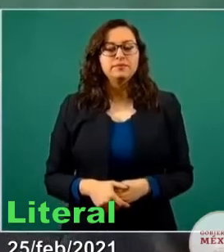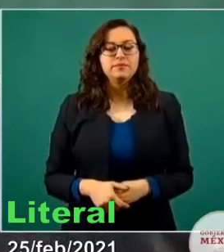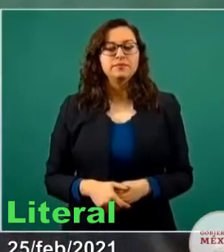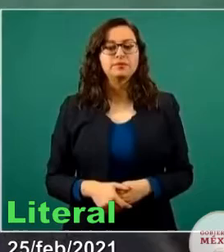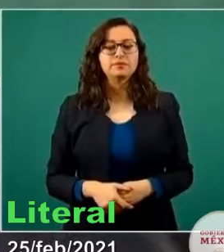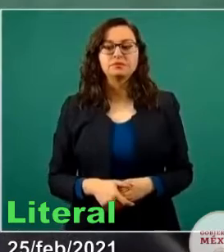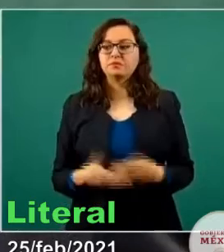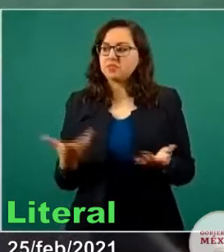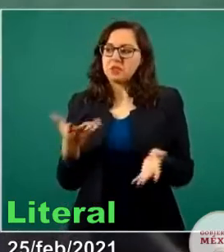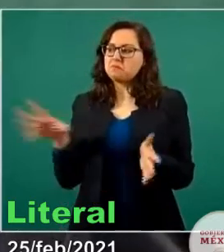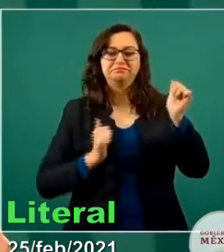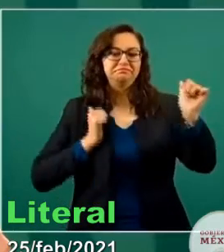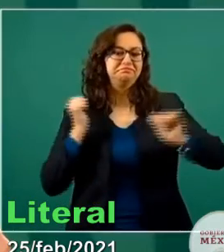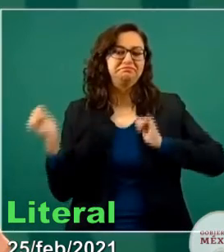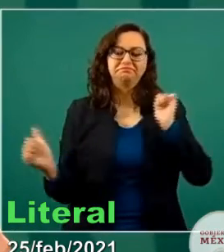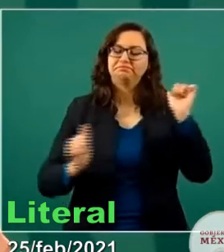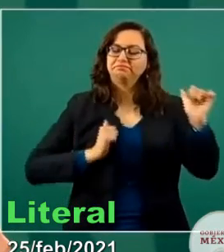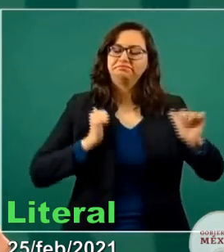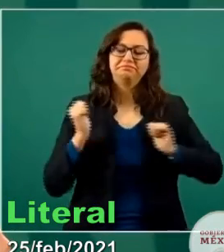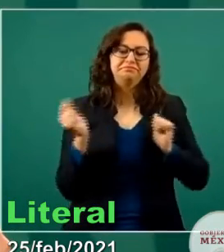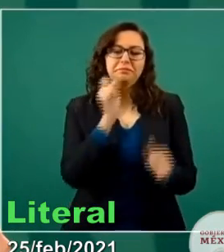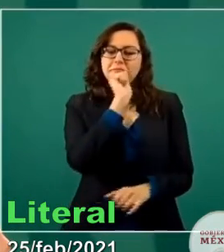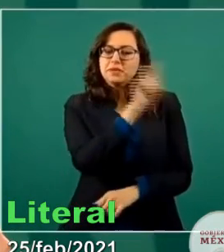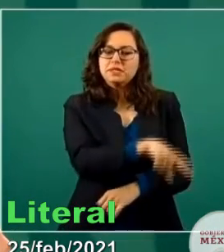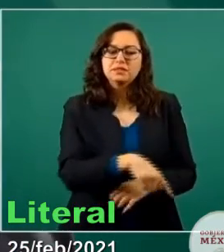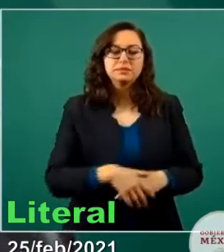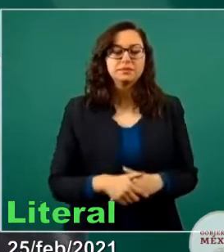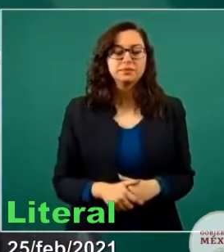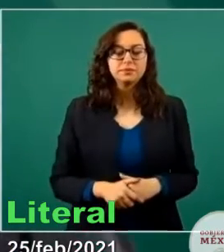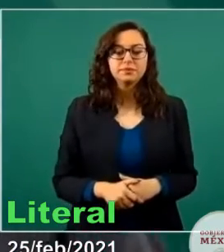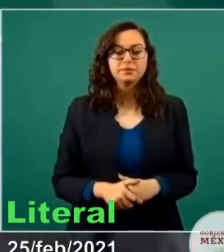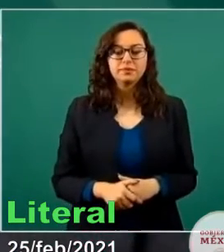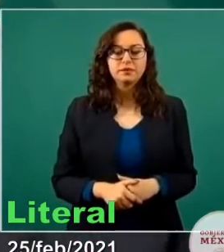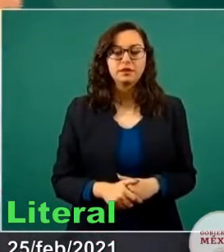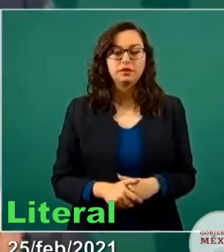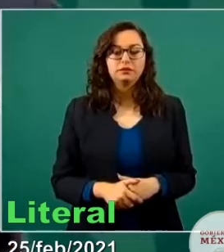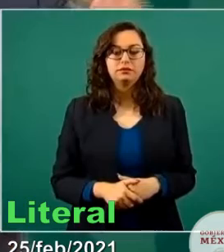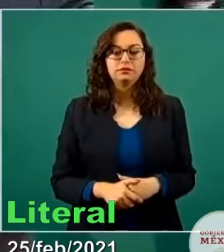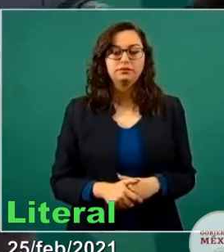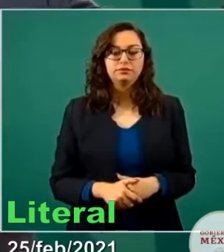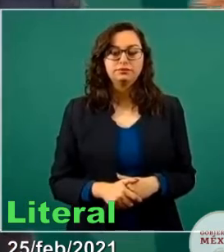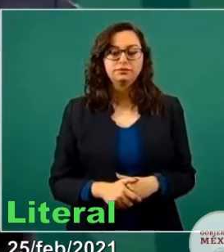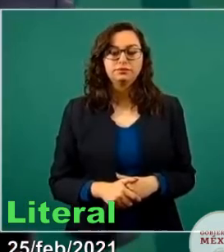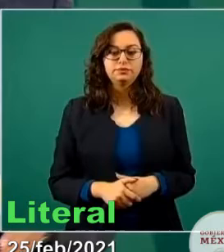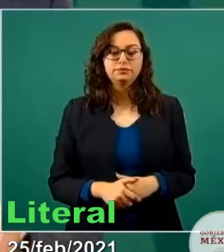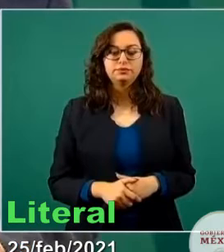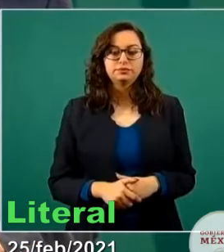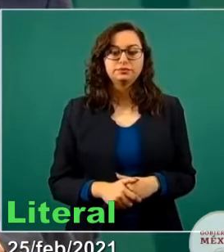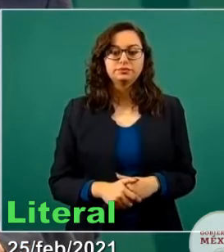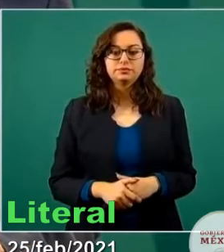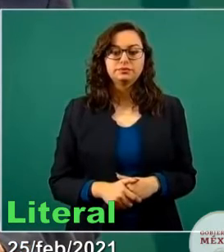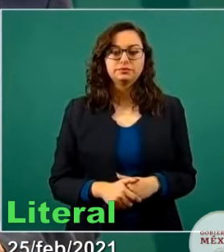copias, o sea, el caso de Guerrero con Félix,